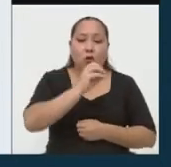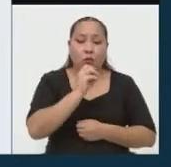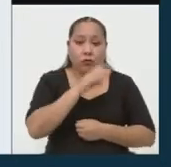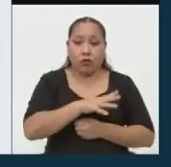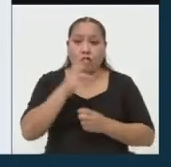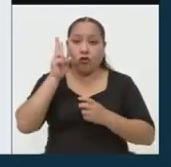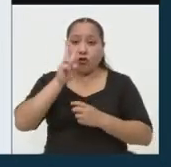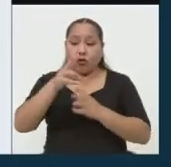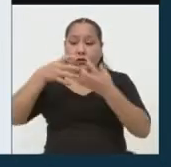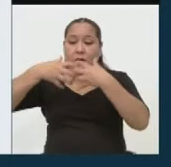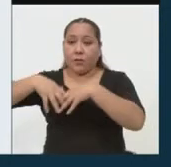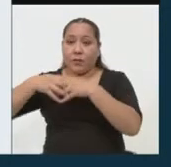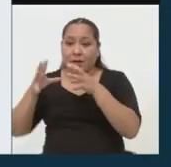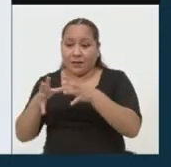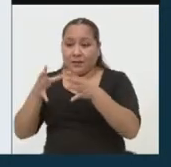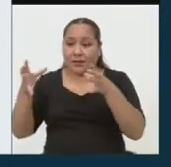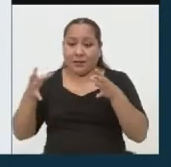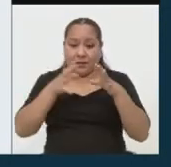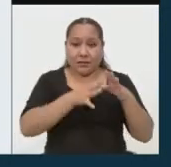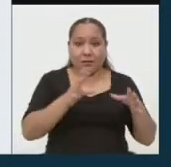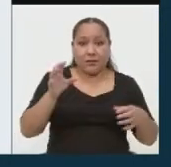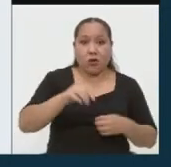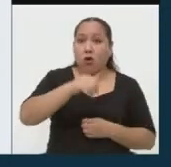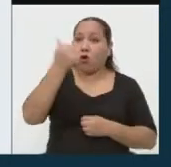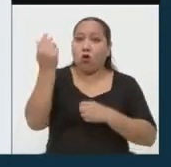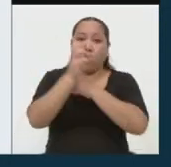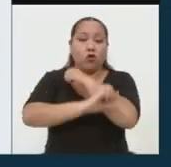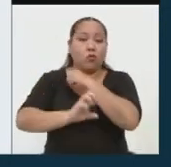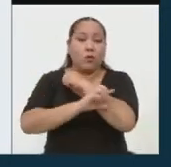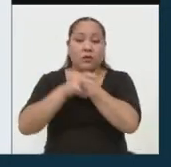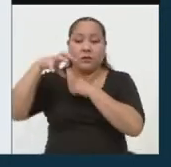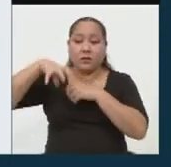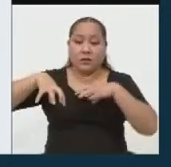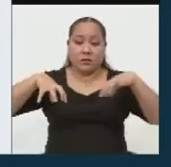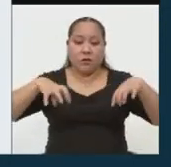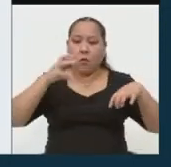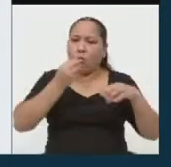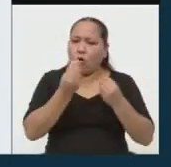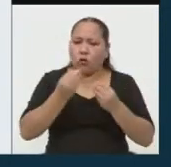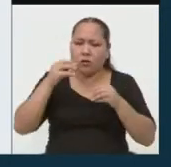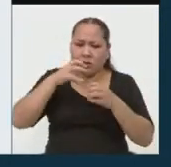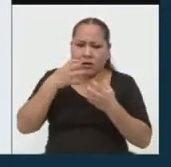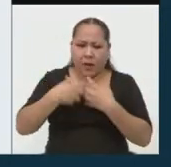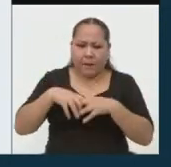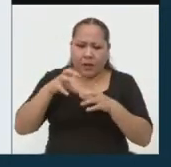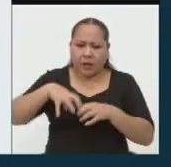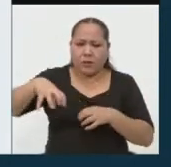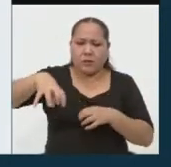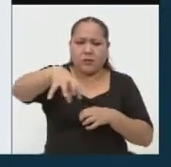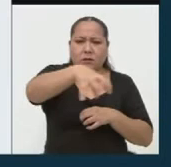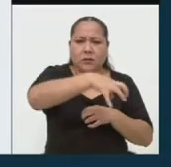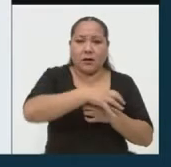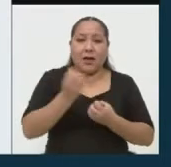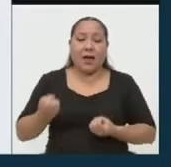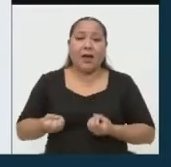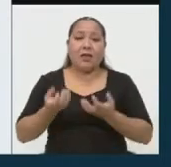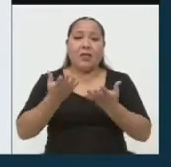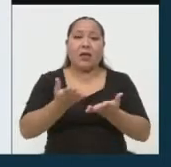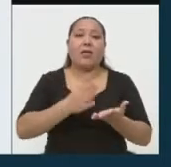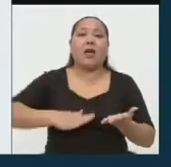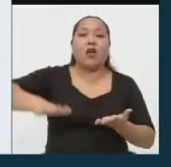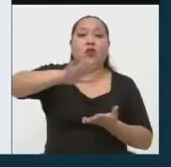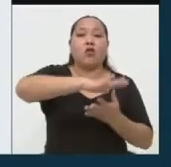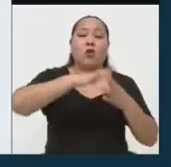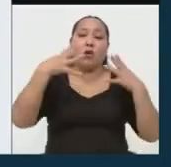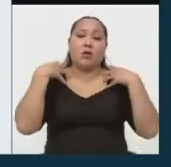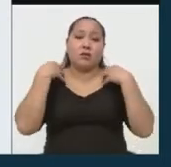transnacionales que en nuestro país tienen sucursales, o sea, varias empresas que en total abastecen a todo el sistema de